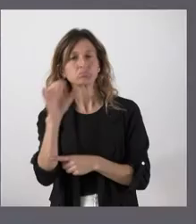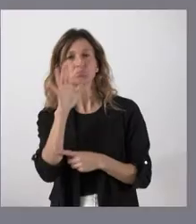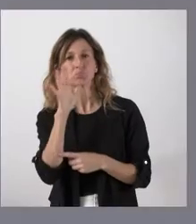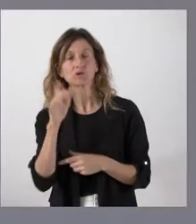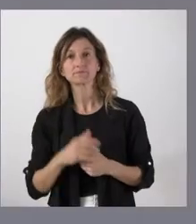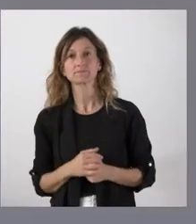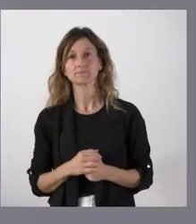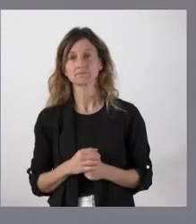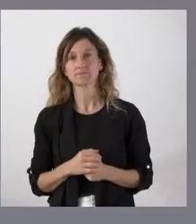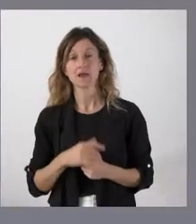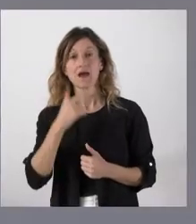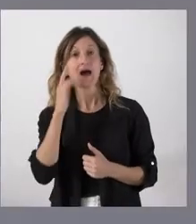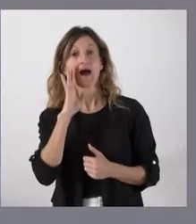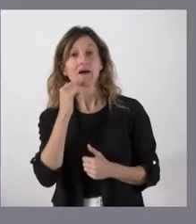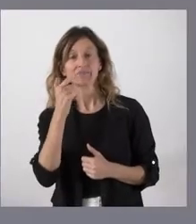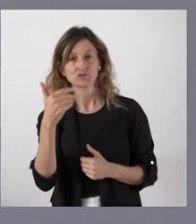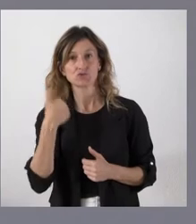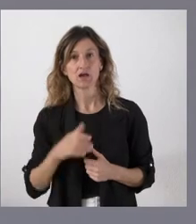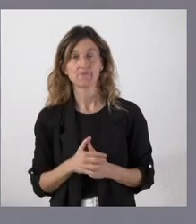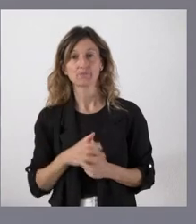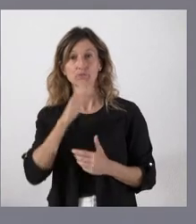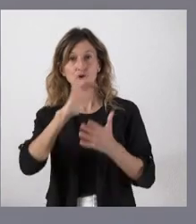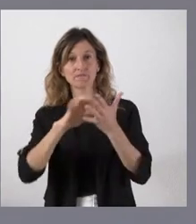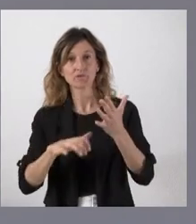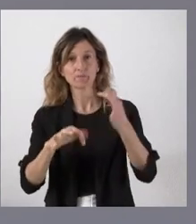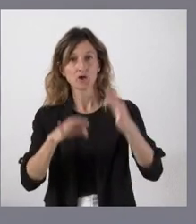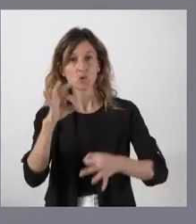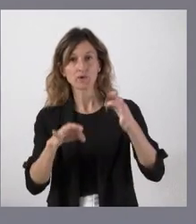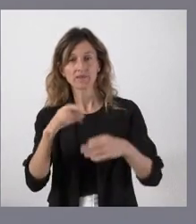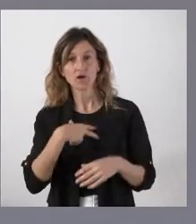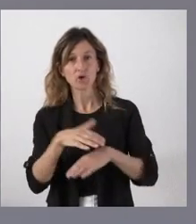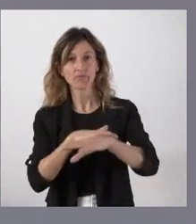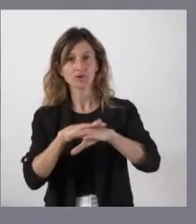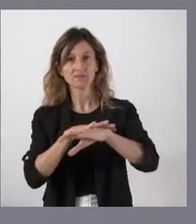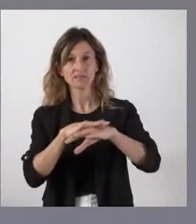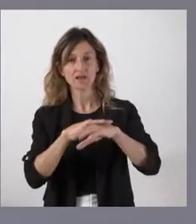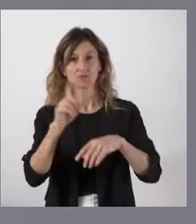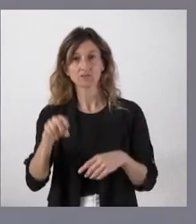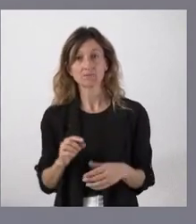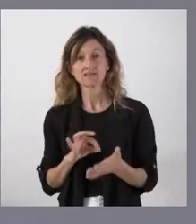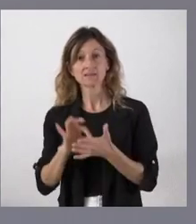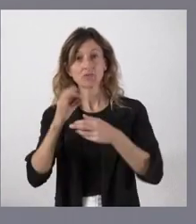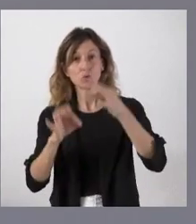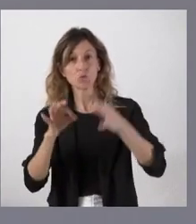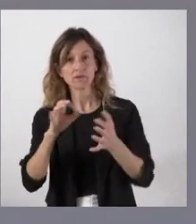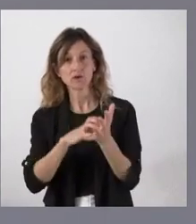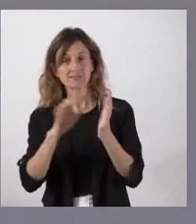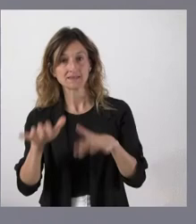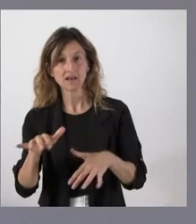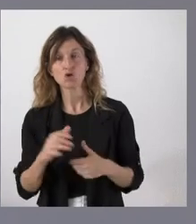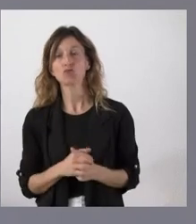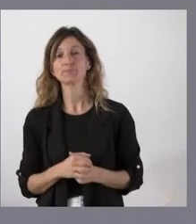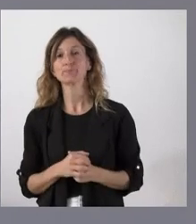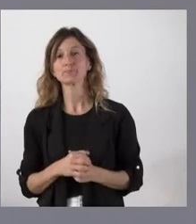Pues por lo que le he dicho, porque había un informe jurídico de la Abogacía del Estado, un informe de los servicios jurídicos en el ámbito de Castilla y León y